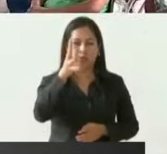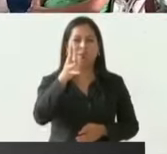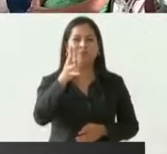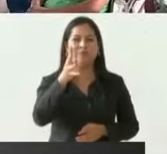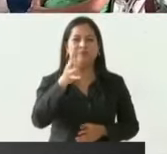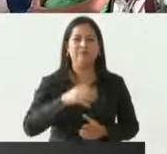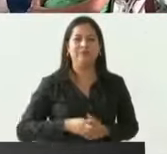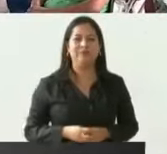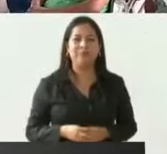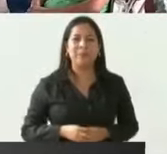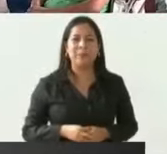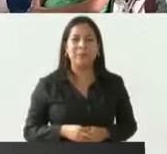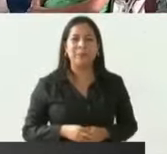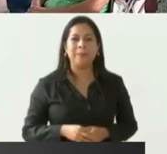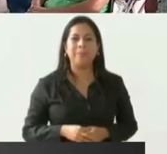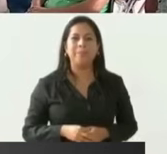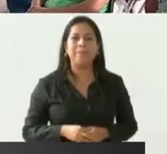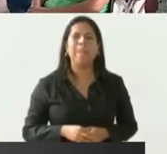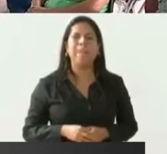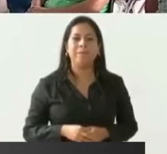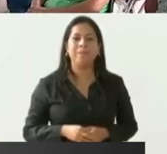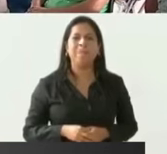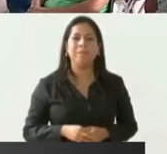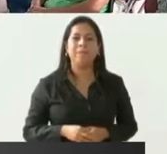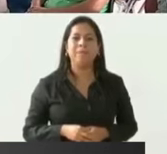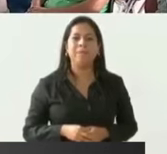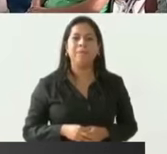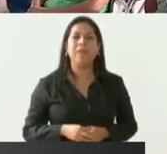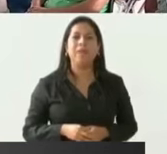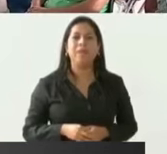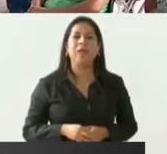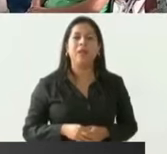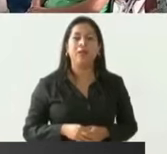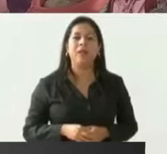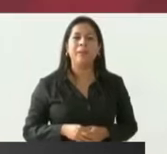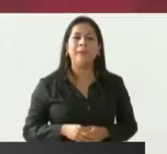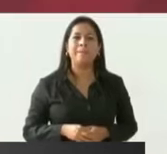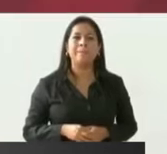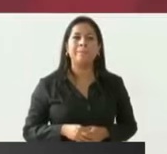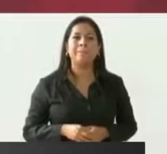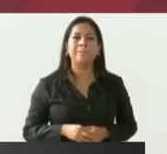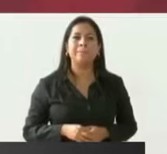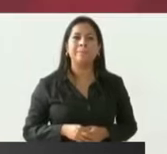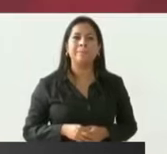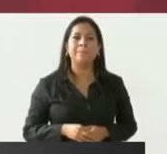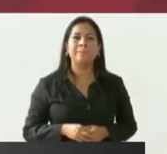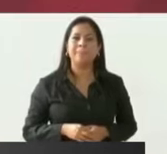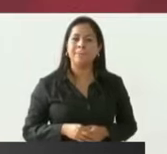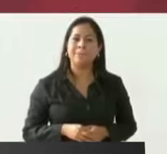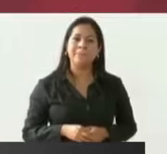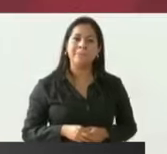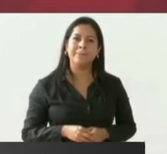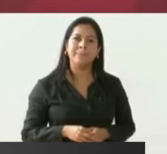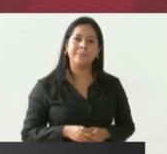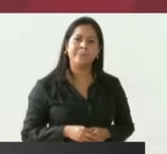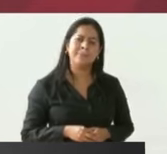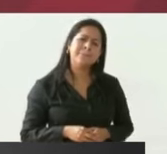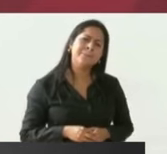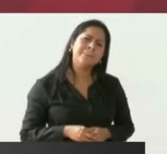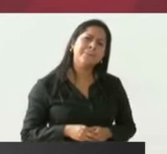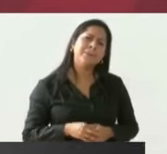viene acompañado de una señora